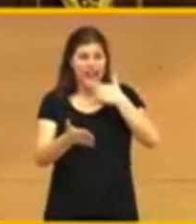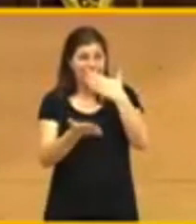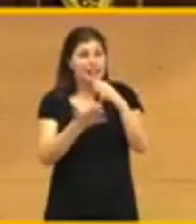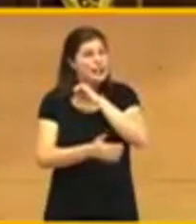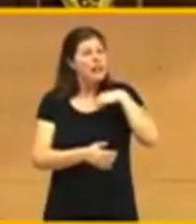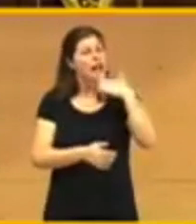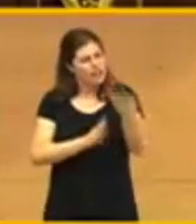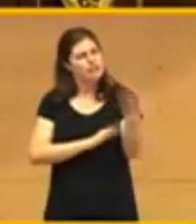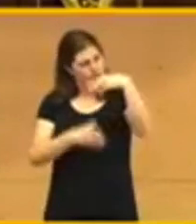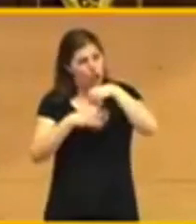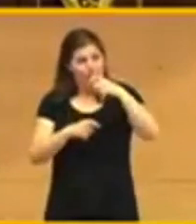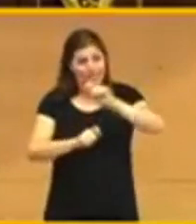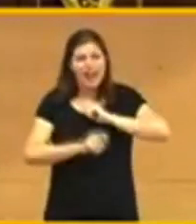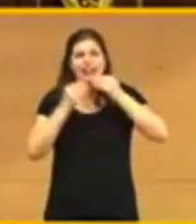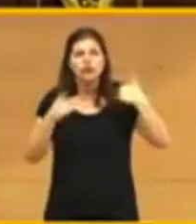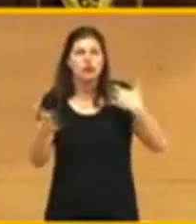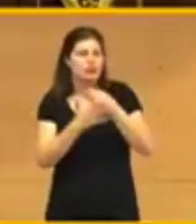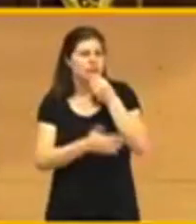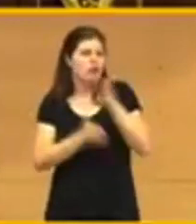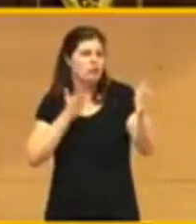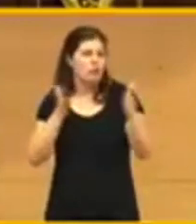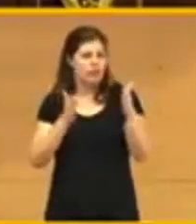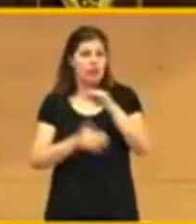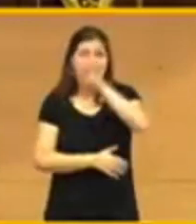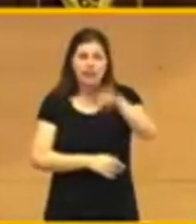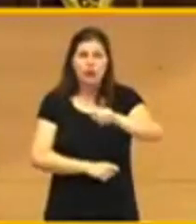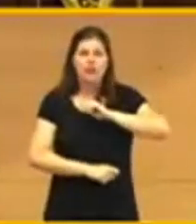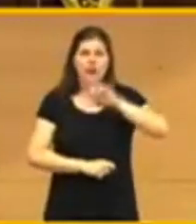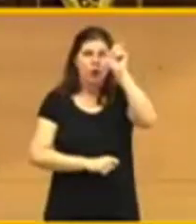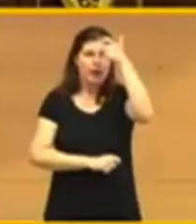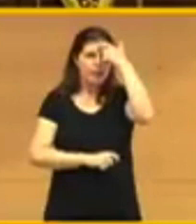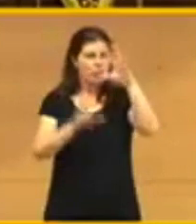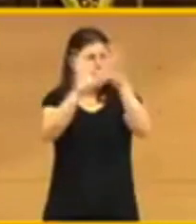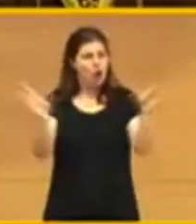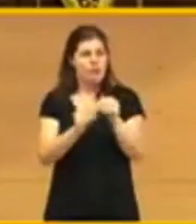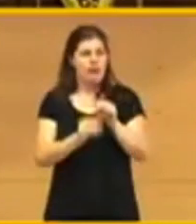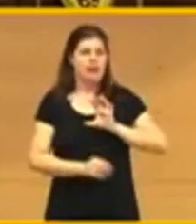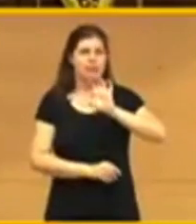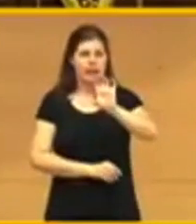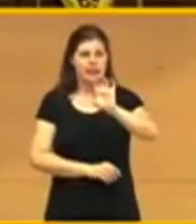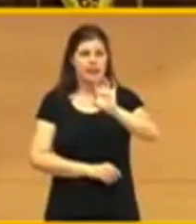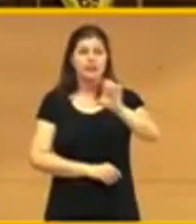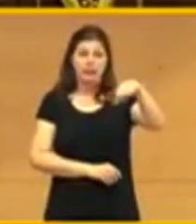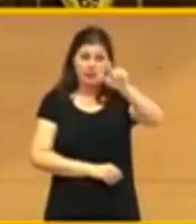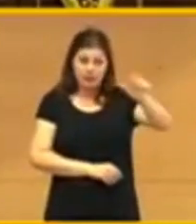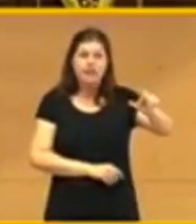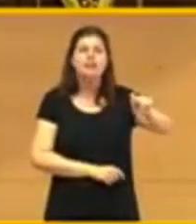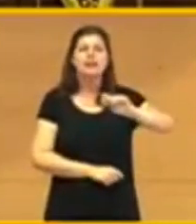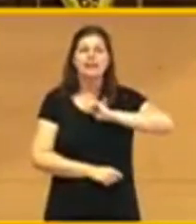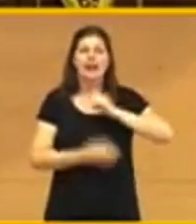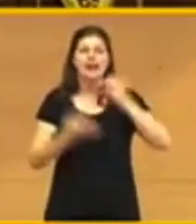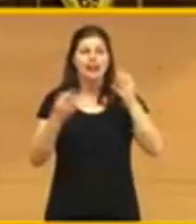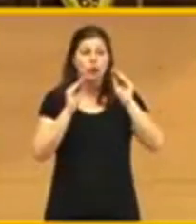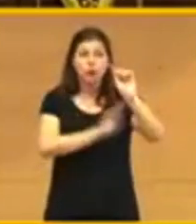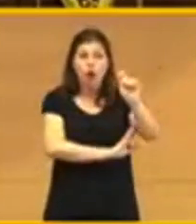momentos. El que ha tenido siempre una visión integral de su país y el que ha conseguido hacer universales sus logros.